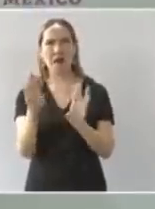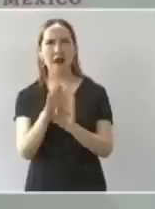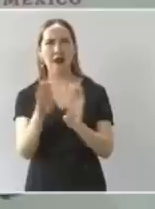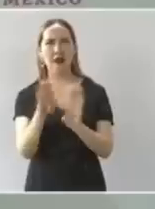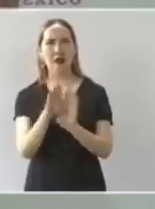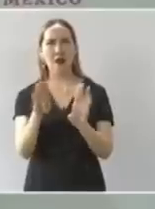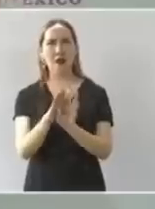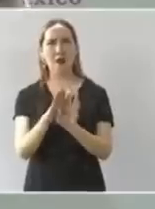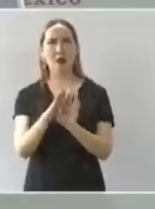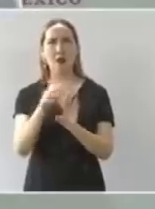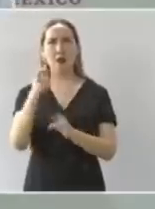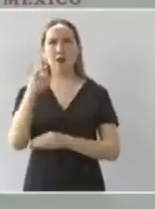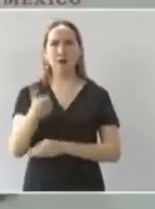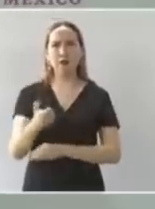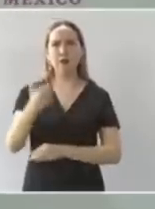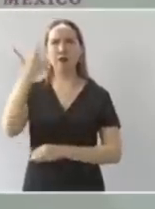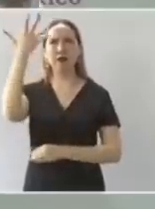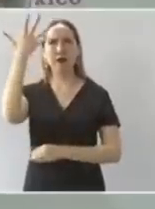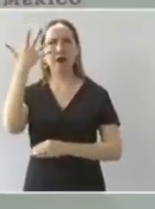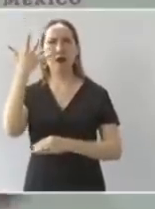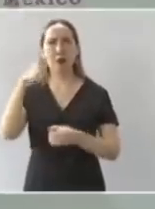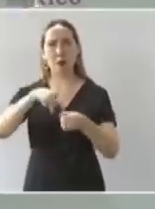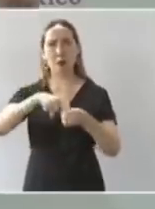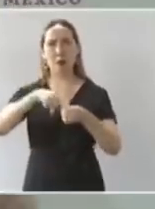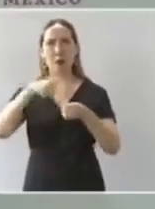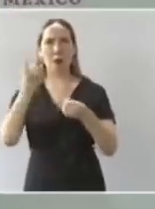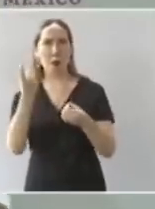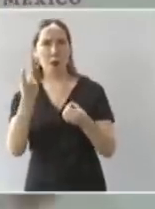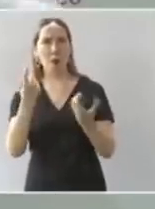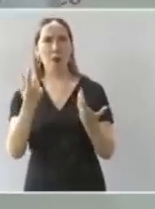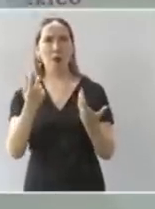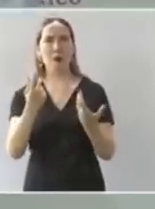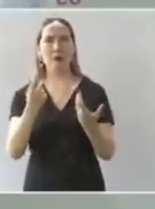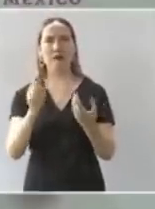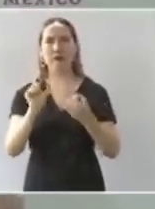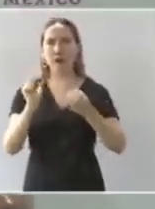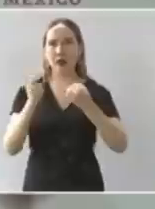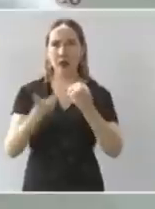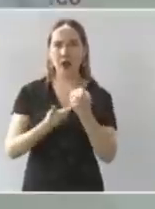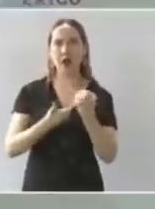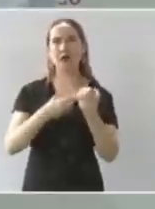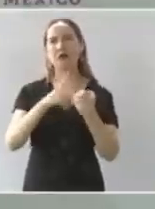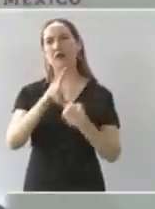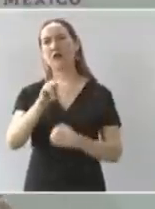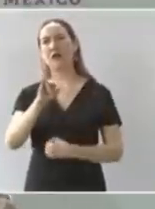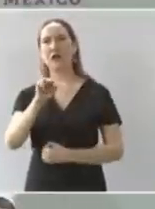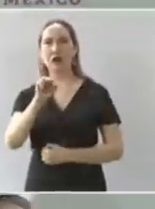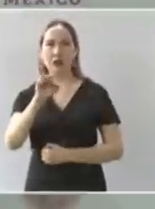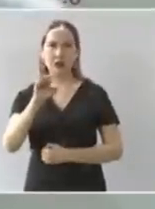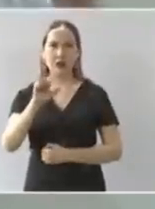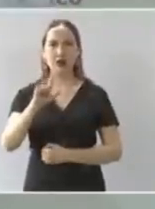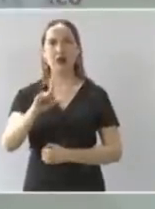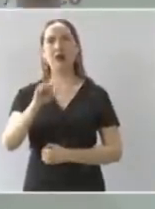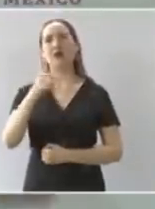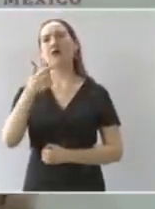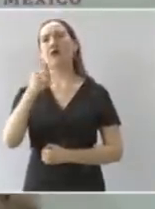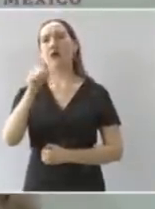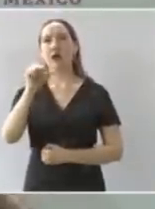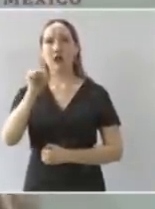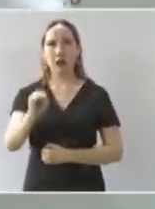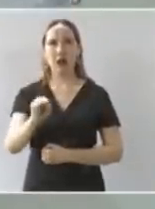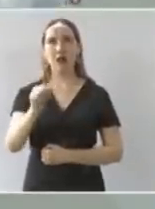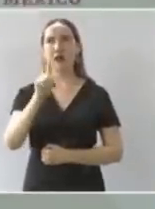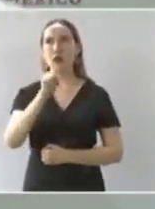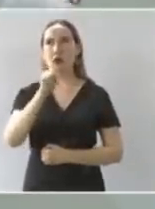no ha aumentado el precio de la gasolina del diésel del gas de la luz